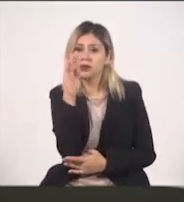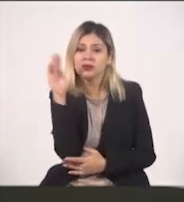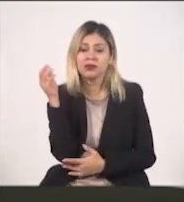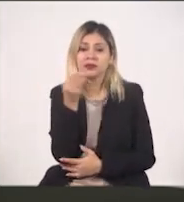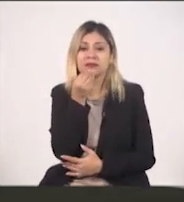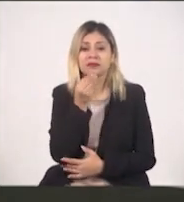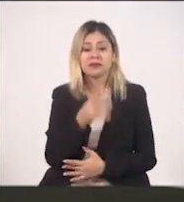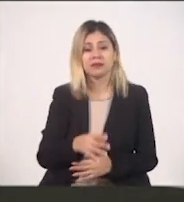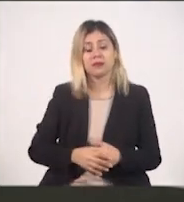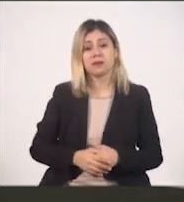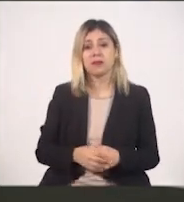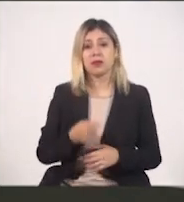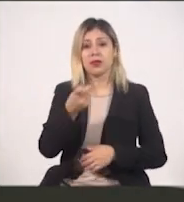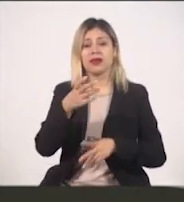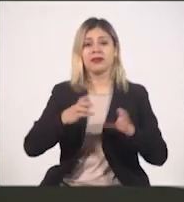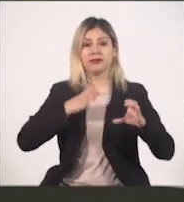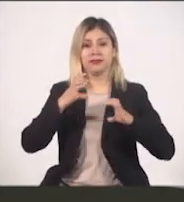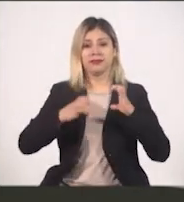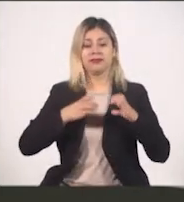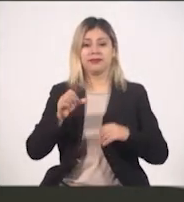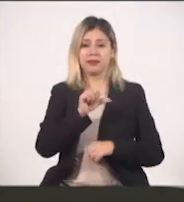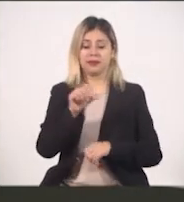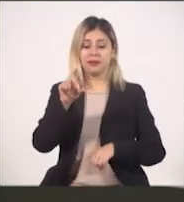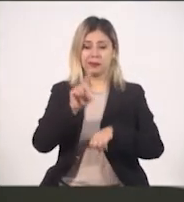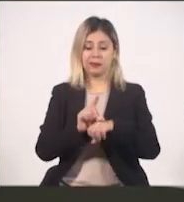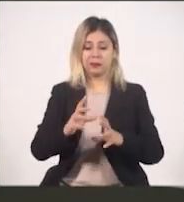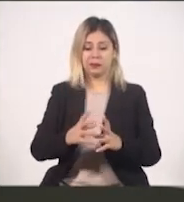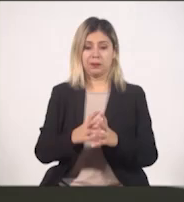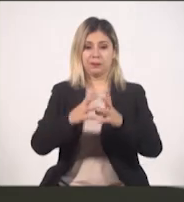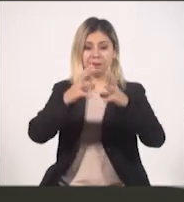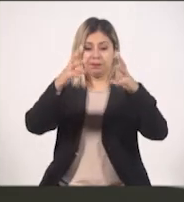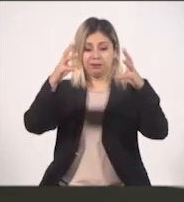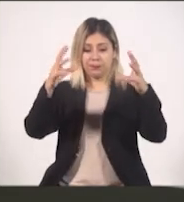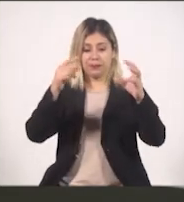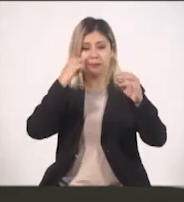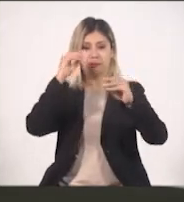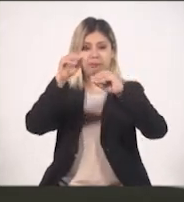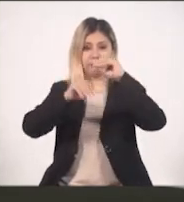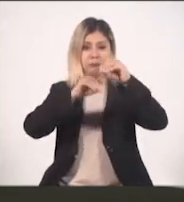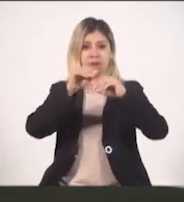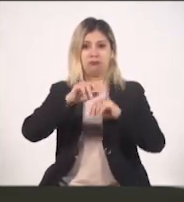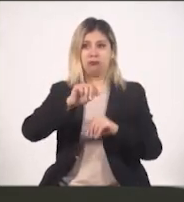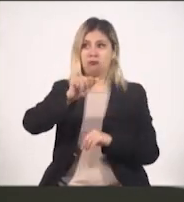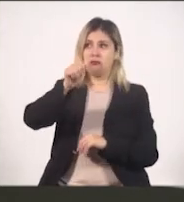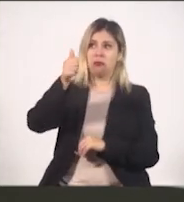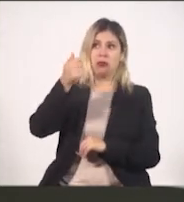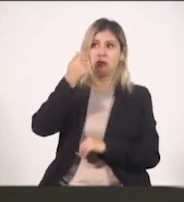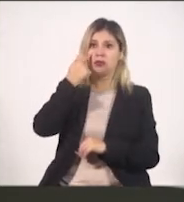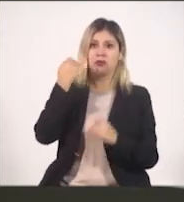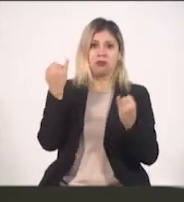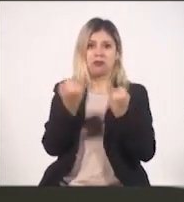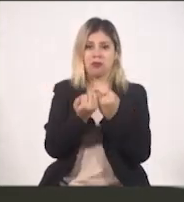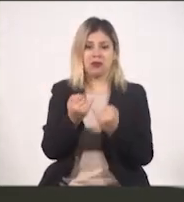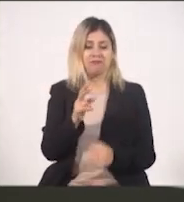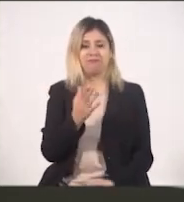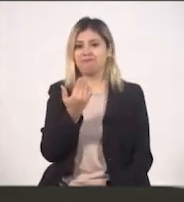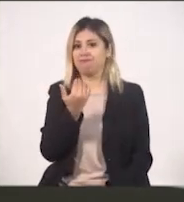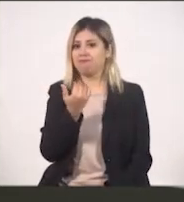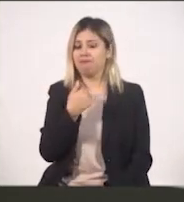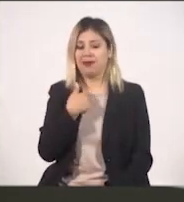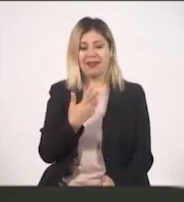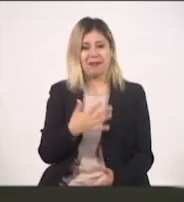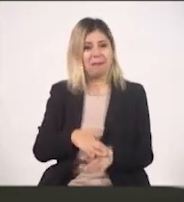pues sobre todo, esta festividad del globo, que bueno, en el estado no he visto que lo hagan de la magnitud que lo hacemos nosotros. Entonces,